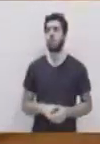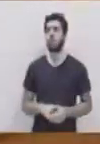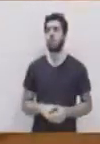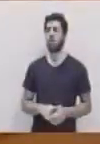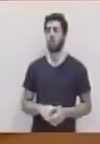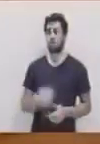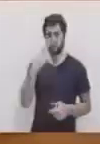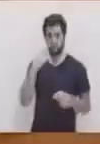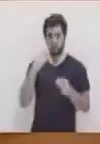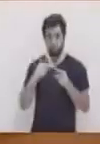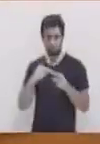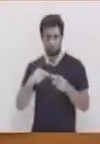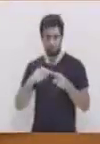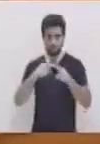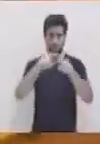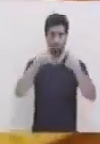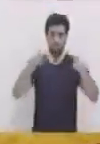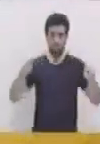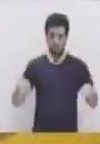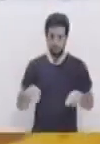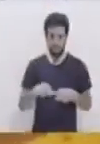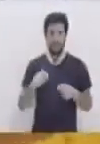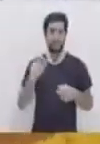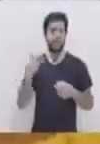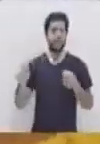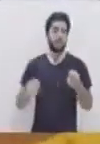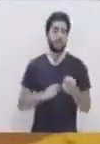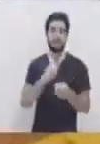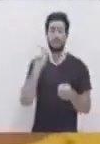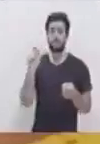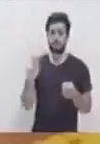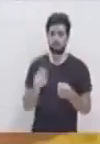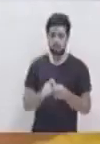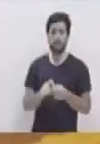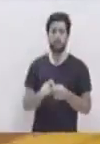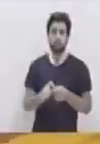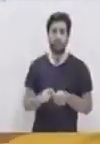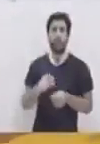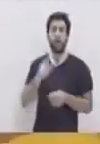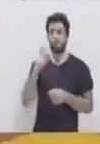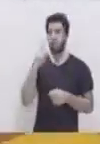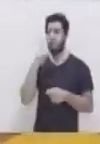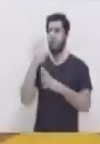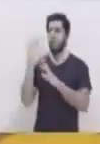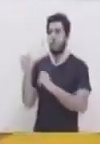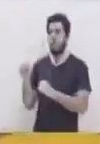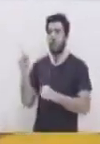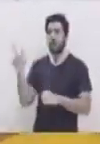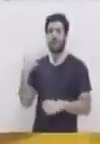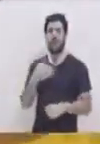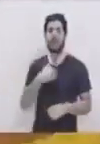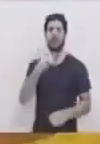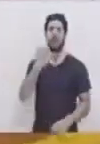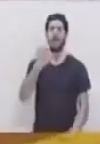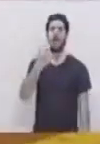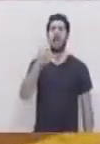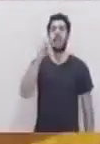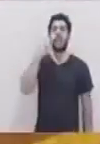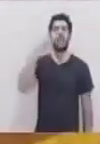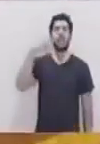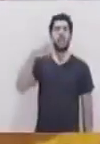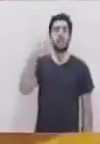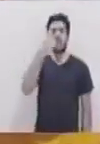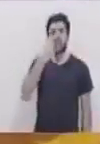Y nos queda exacto. Y nos queda exacto, ¿sí? Y aquí formamos nosotros nuestra elipse. Si quitamos nosotros